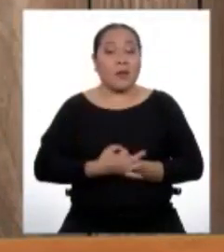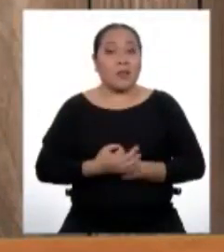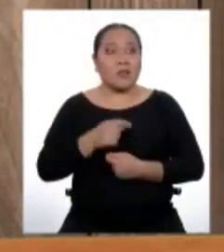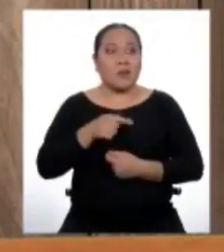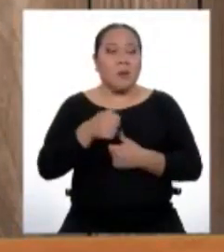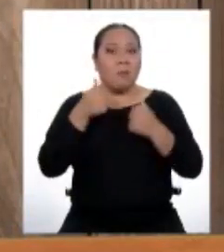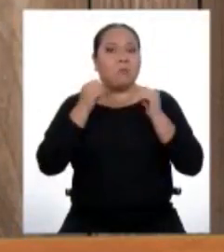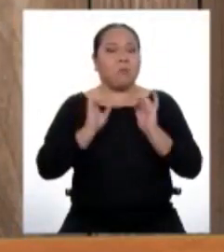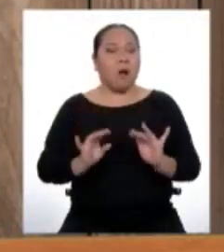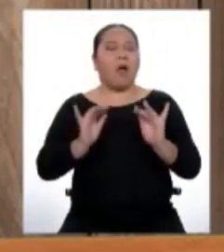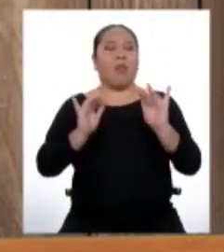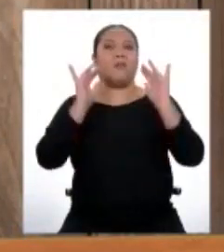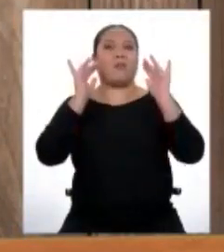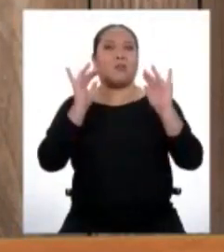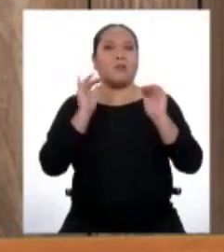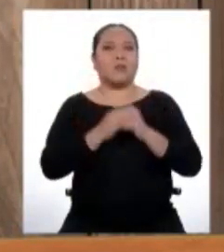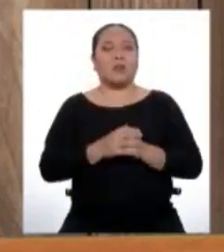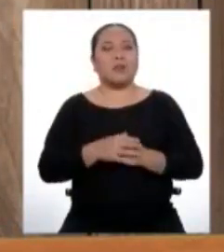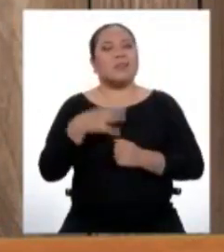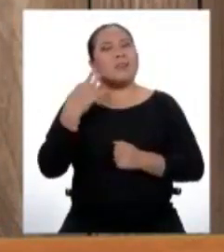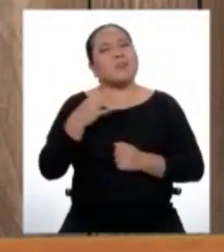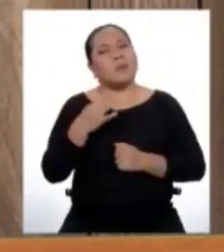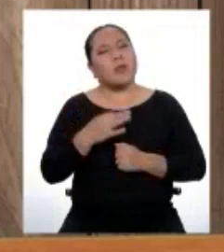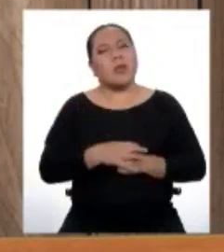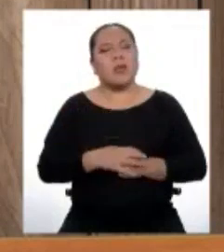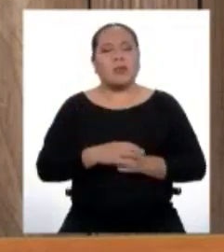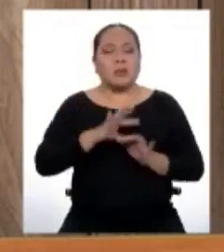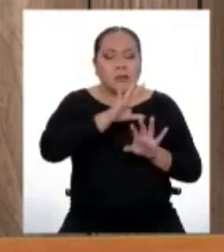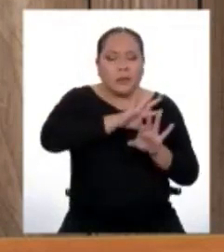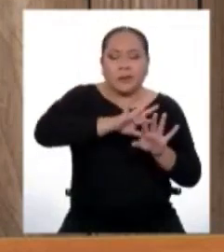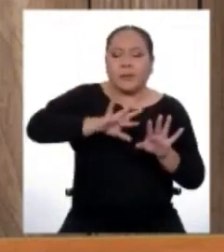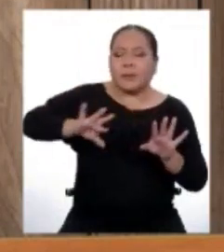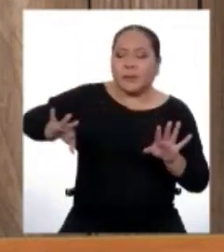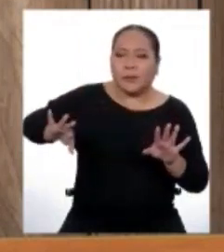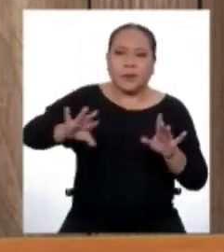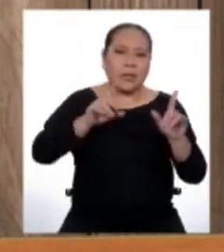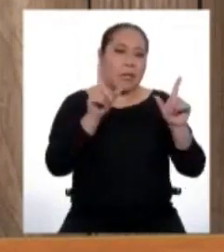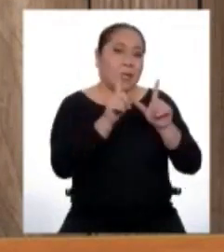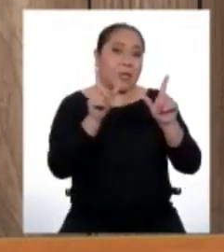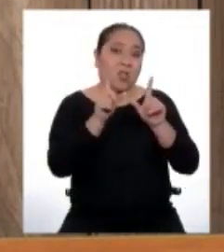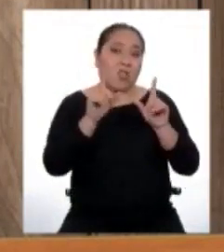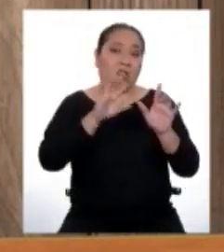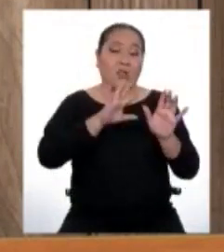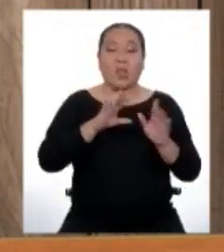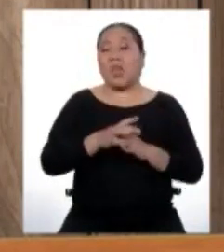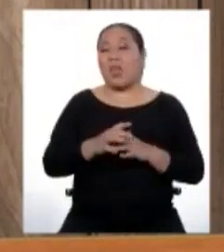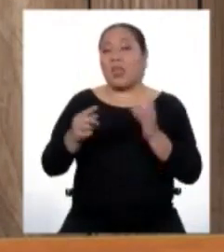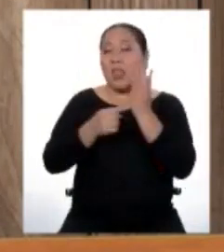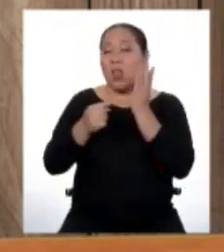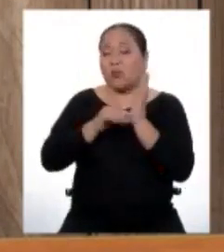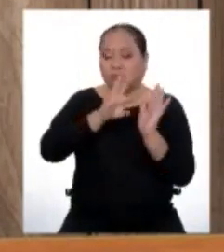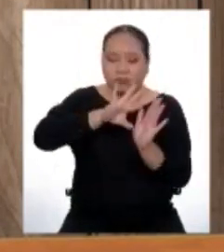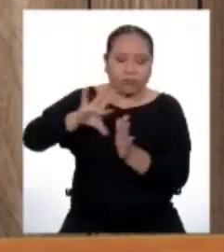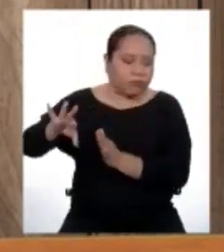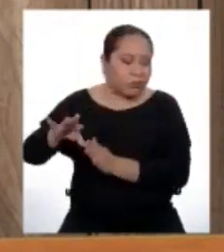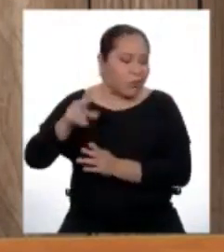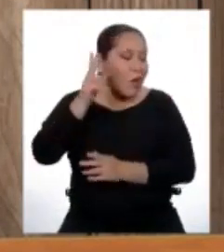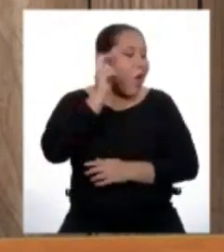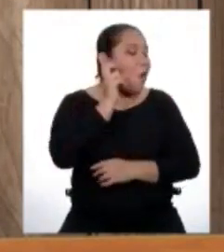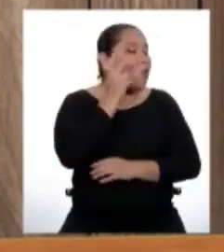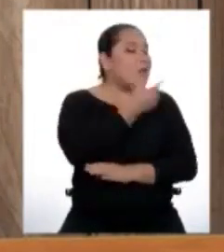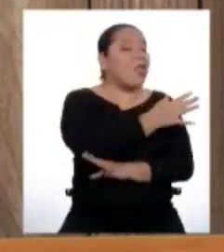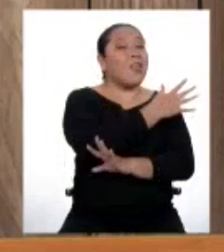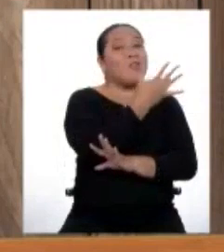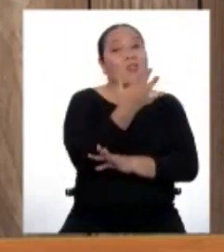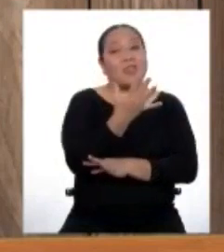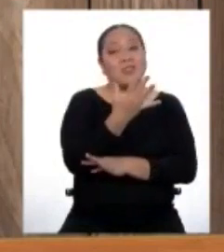maravilla. De vez en cuando es bueno dejar a un lado la tecnología. Y solo escuchar a la naturaleza. No todo